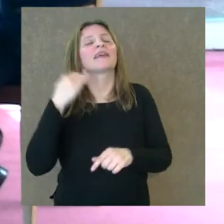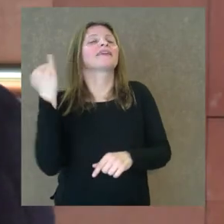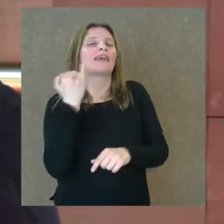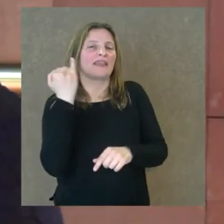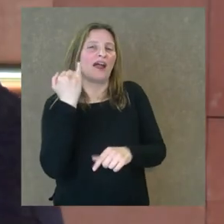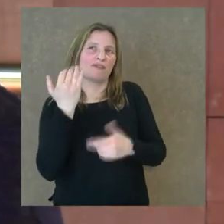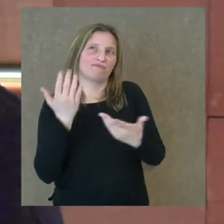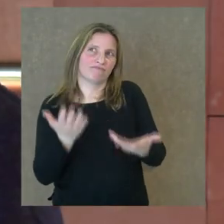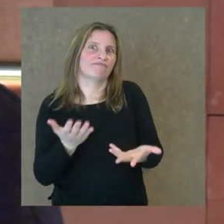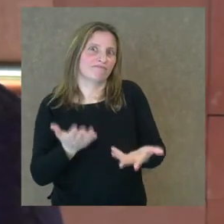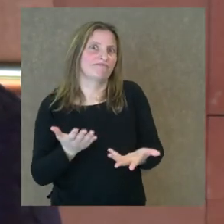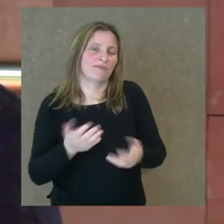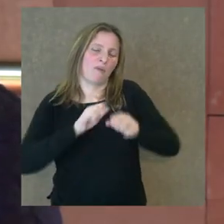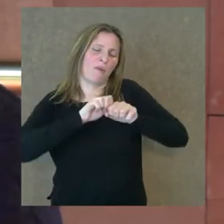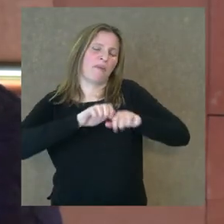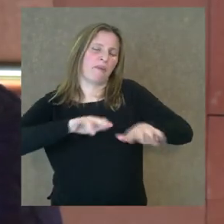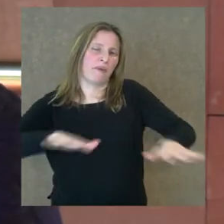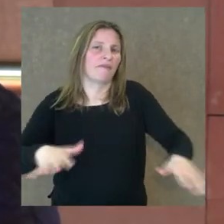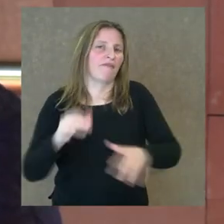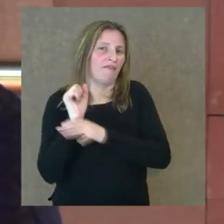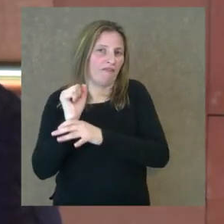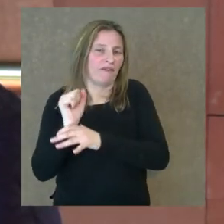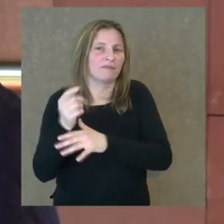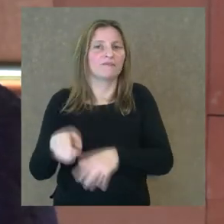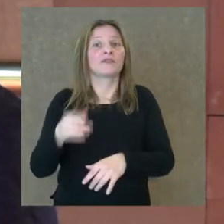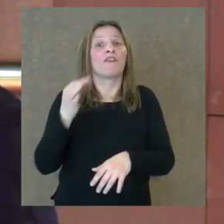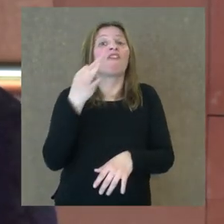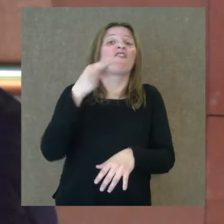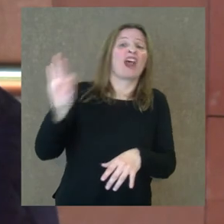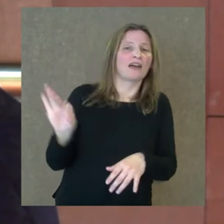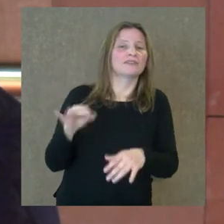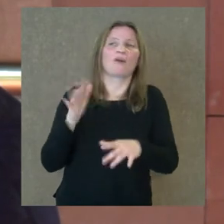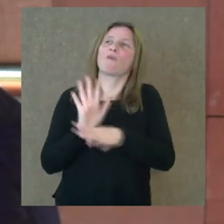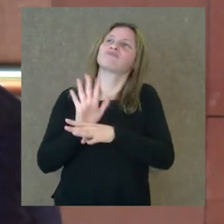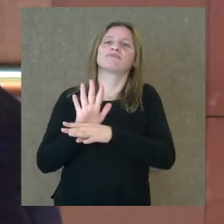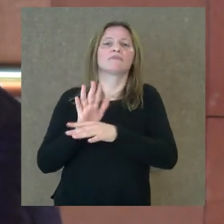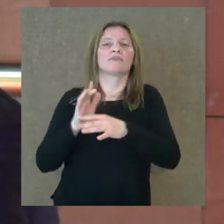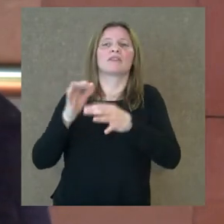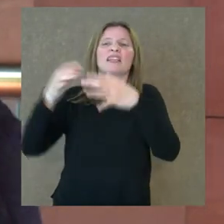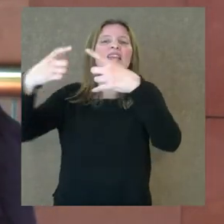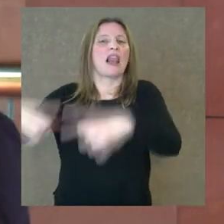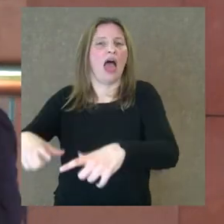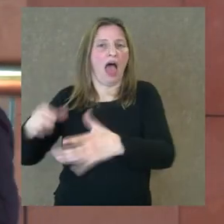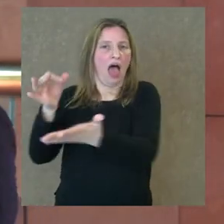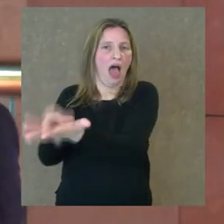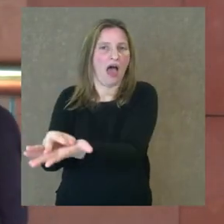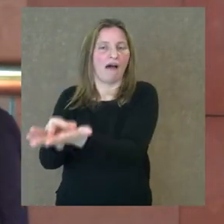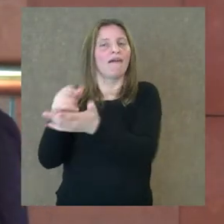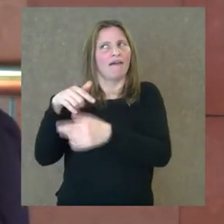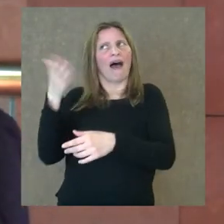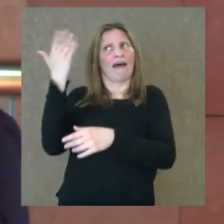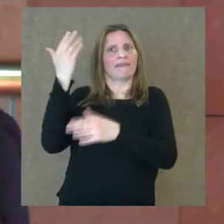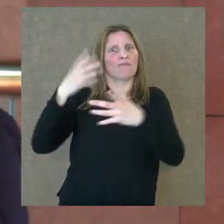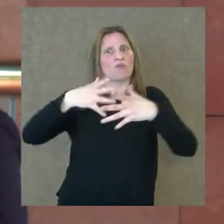se hicieron muy, muy populares. Y Francia quedó como una isla. Ustedes tienen que entender que las regiones eran muy